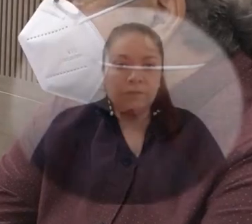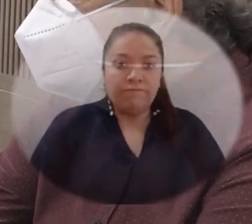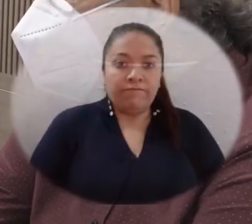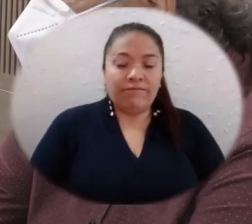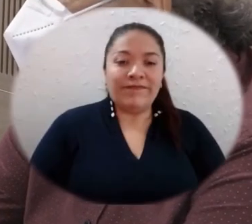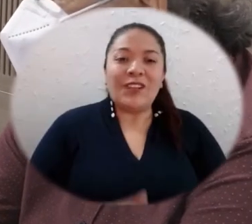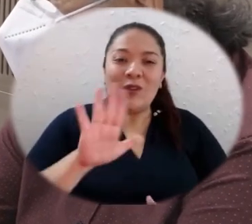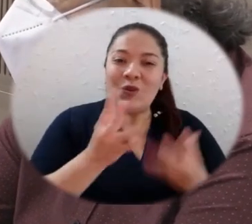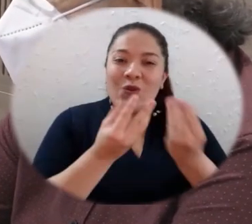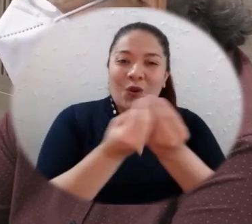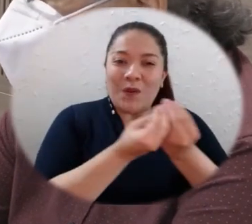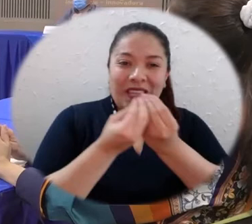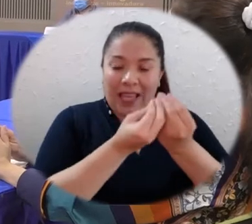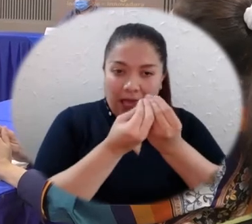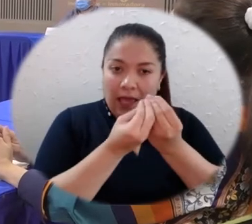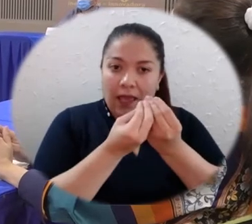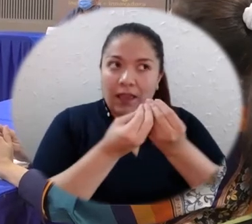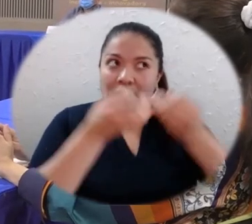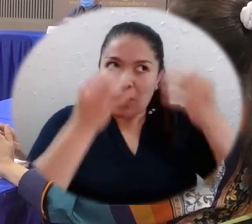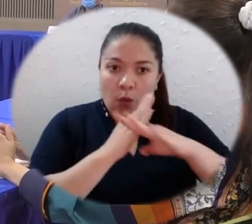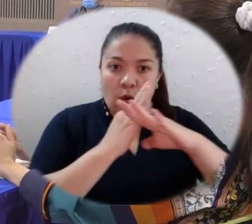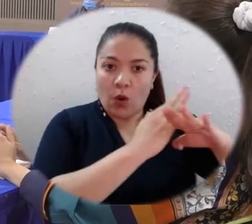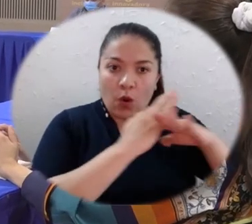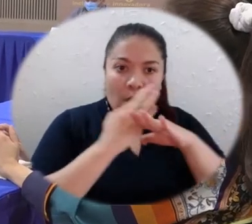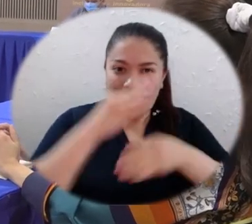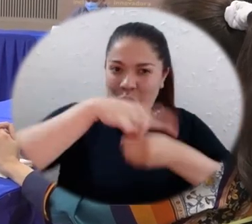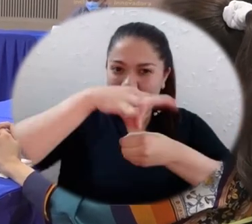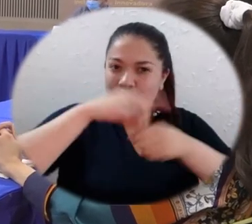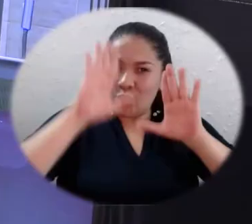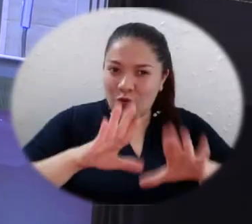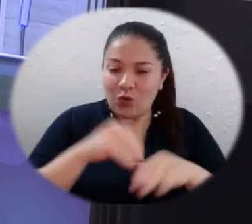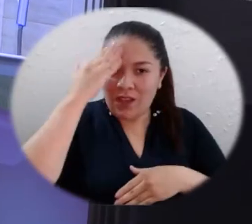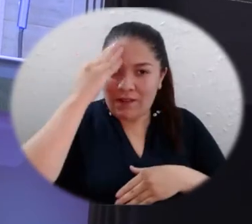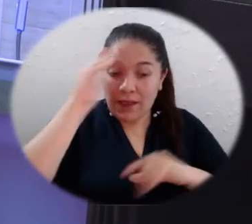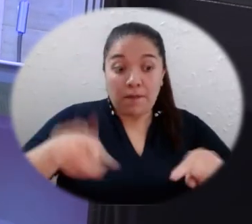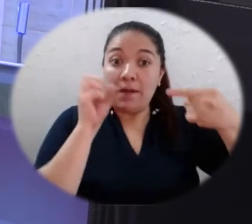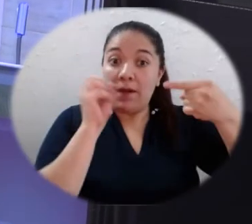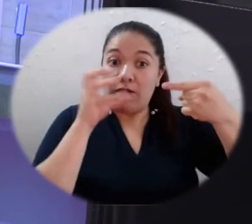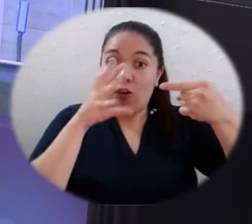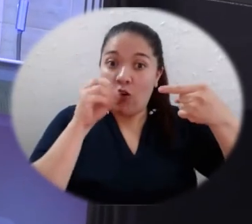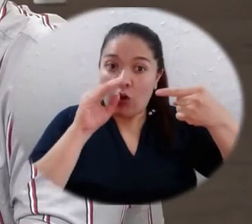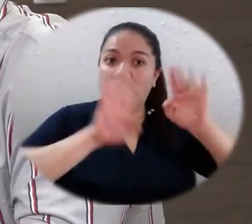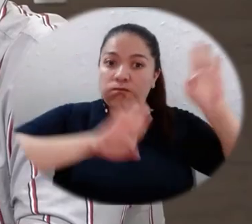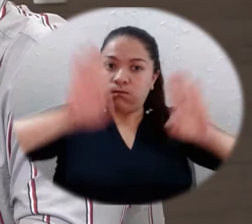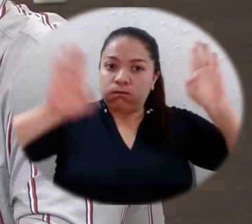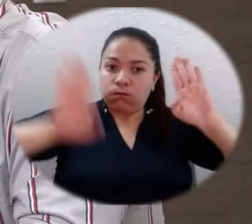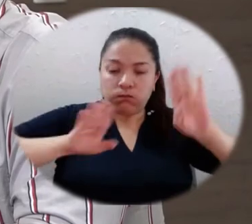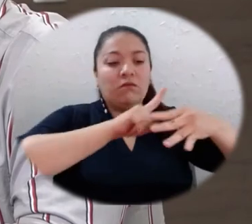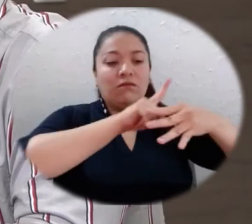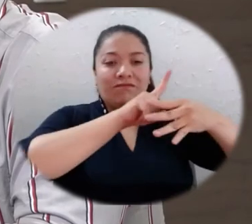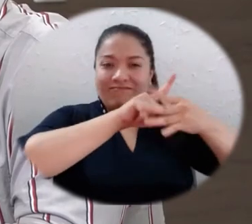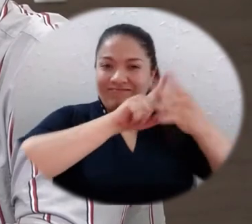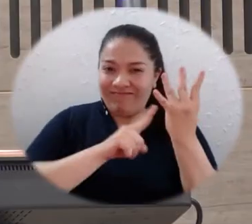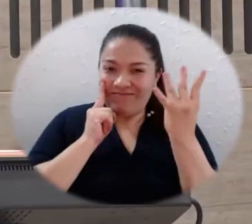Tal como lo dispuso el Comité de Garantías de Consulta, se llevó a cabo el primero de dos foros con candidatos a la consulta para rector